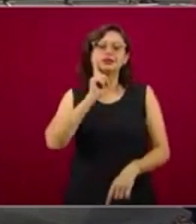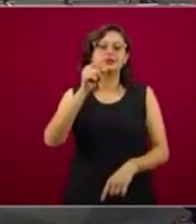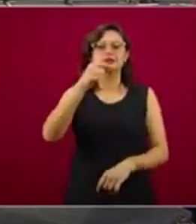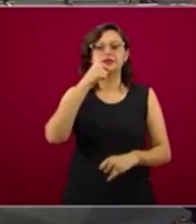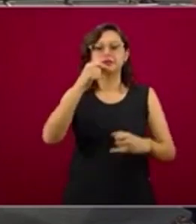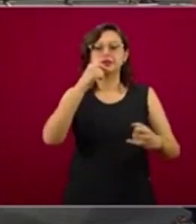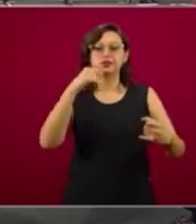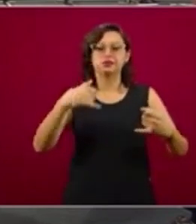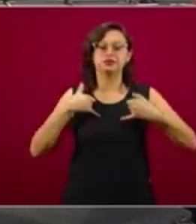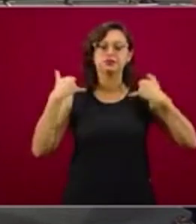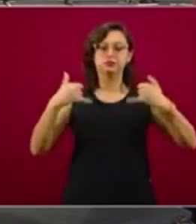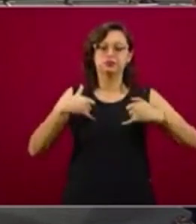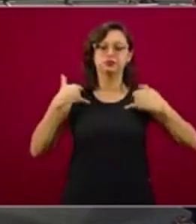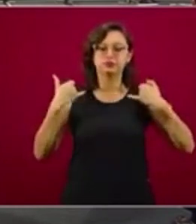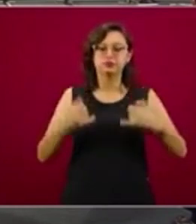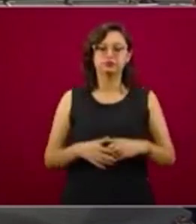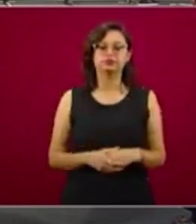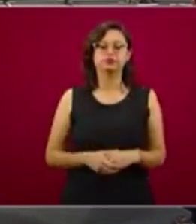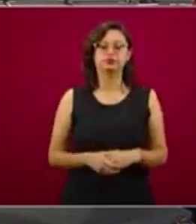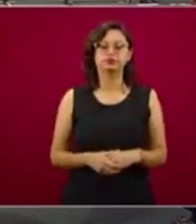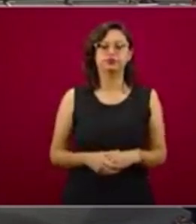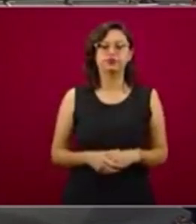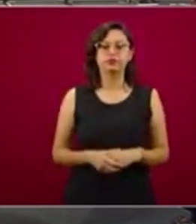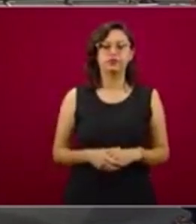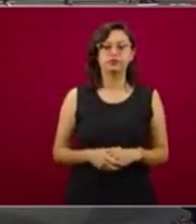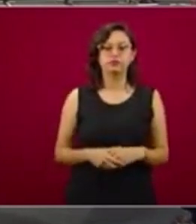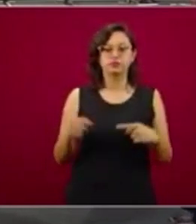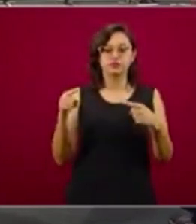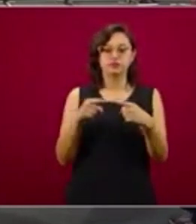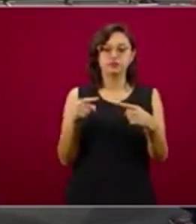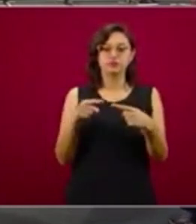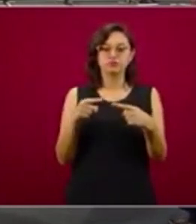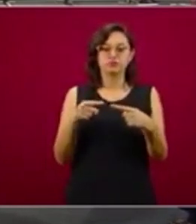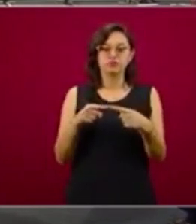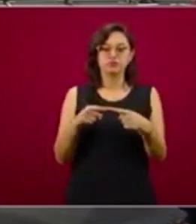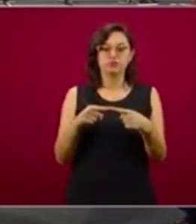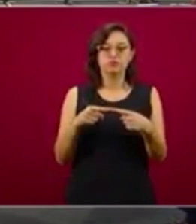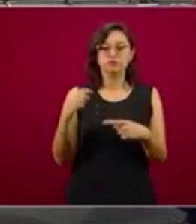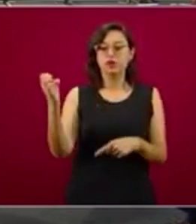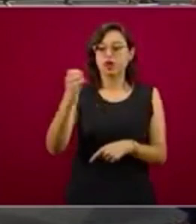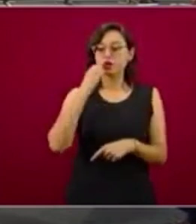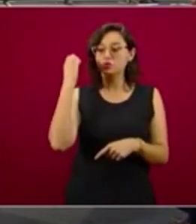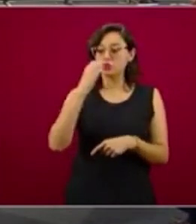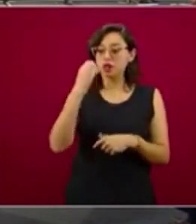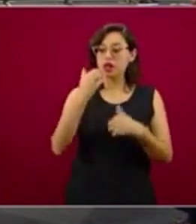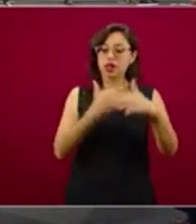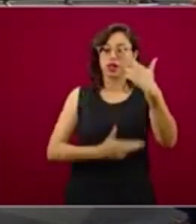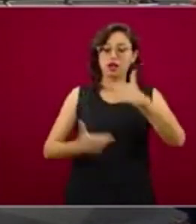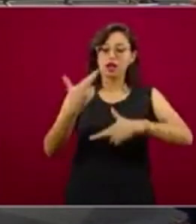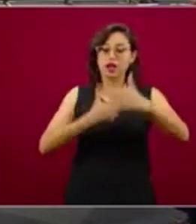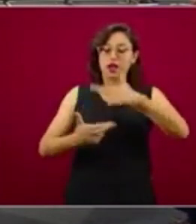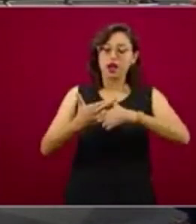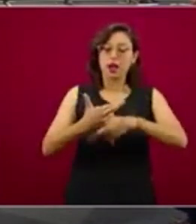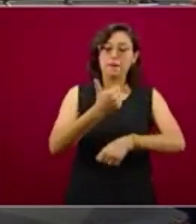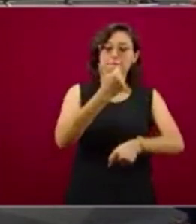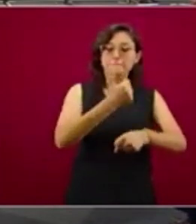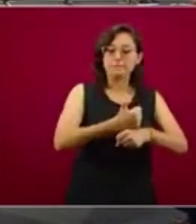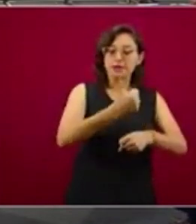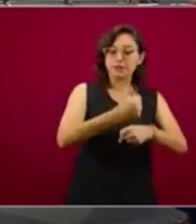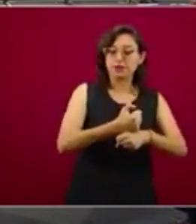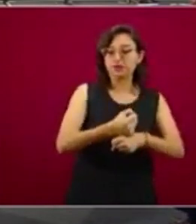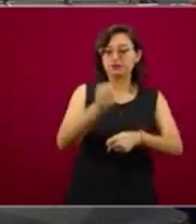Número uno, el regreso a clases en educación básica va a ser